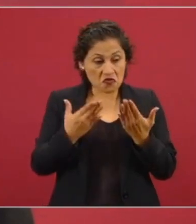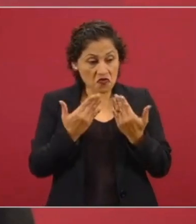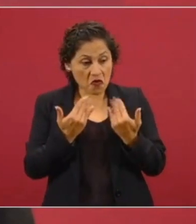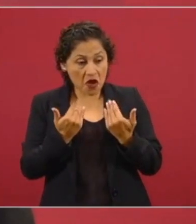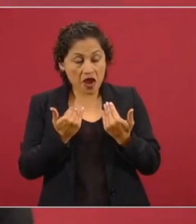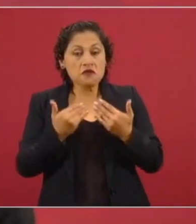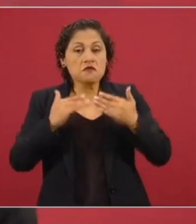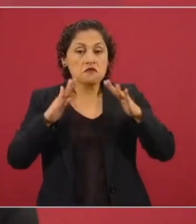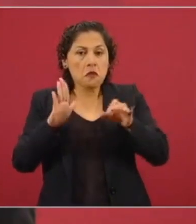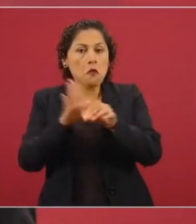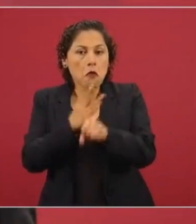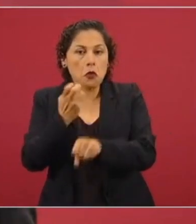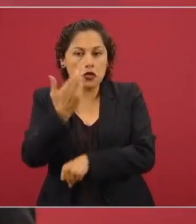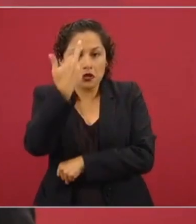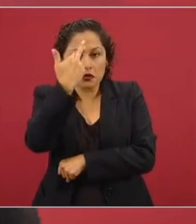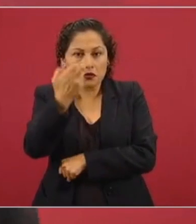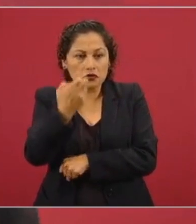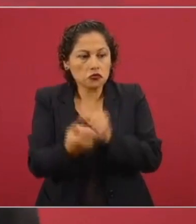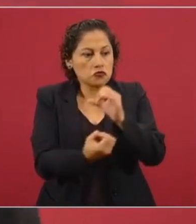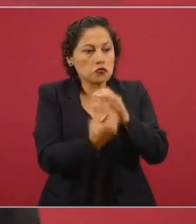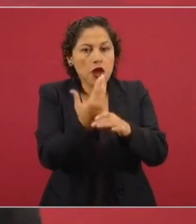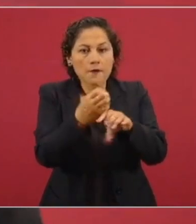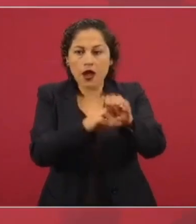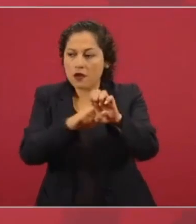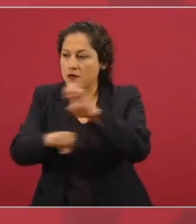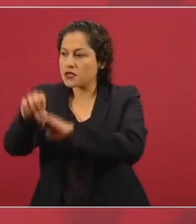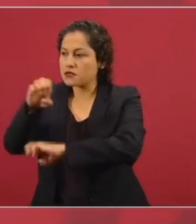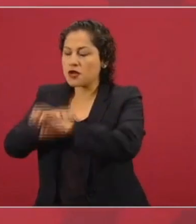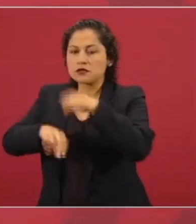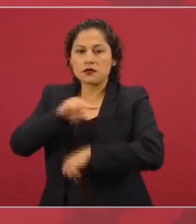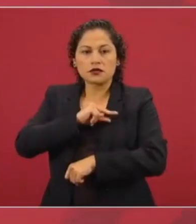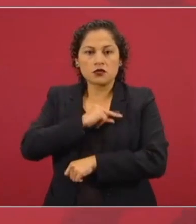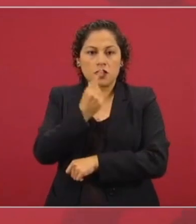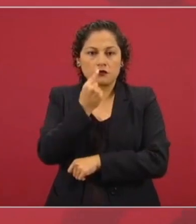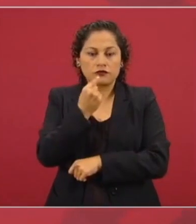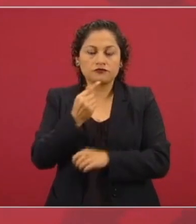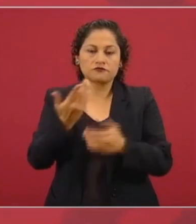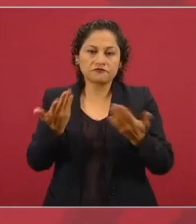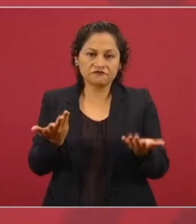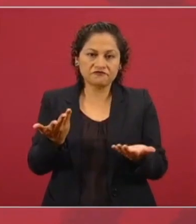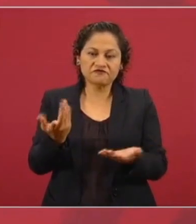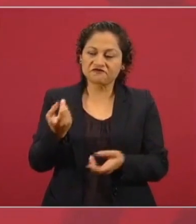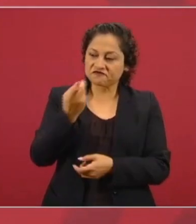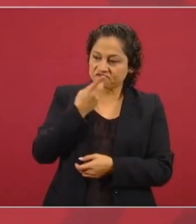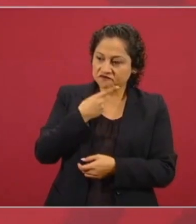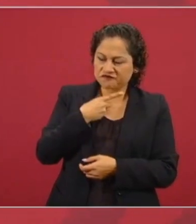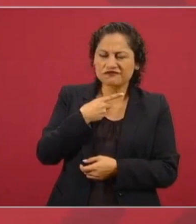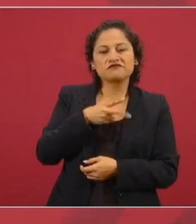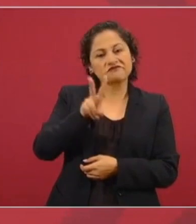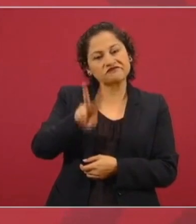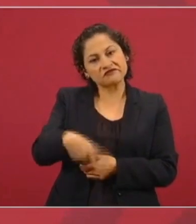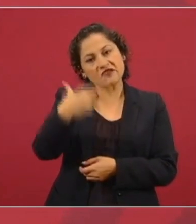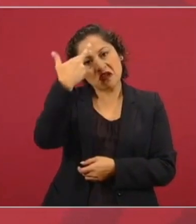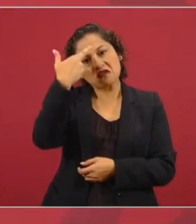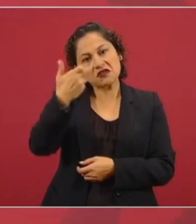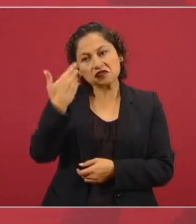y en efecto no se tenían policías